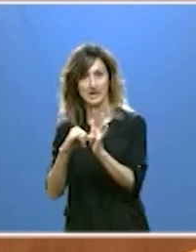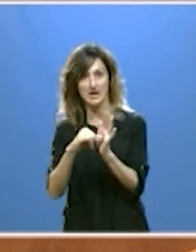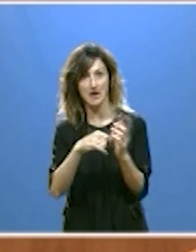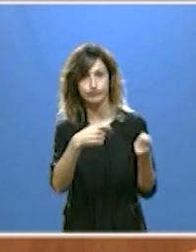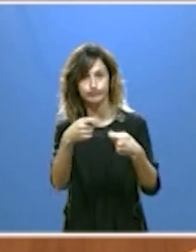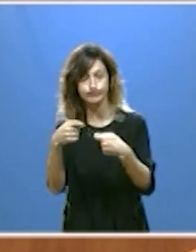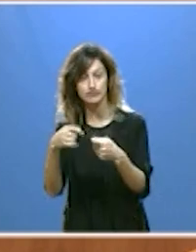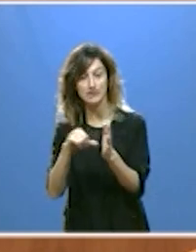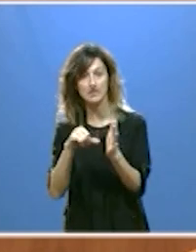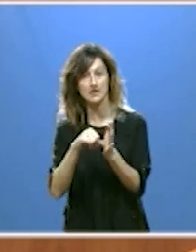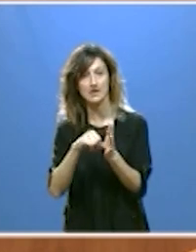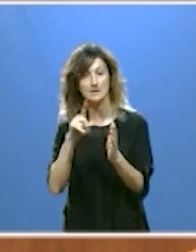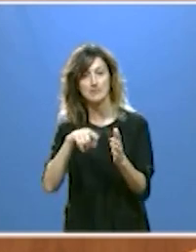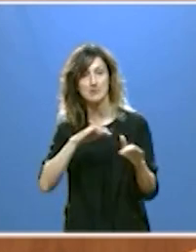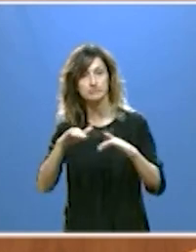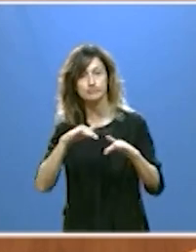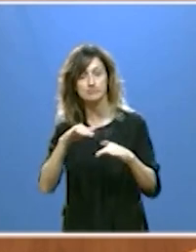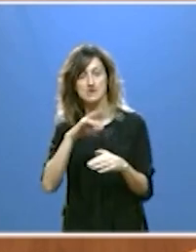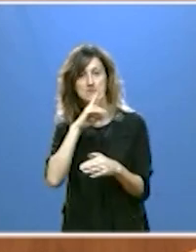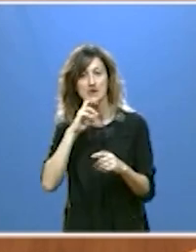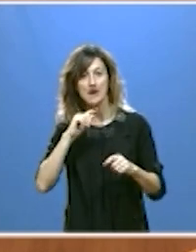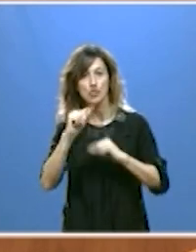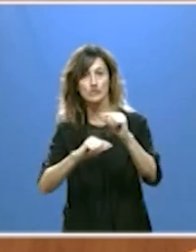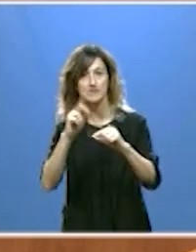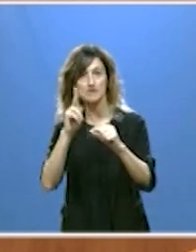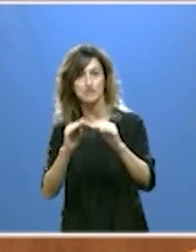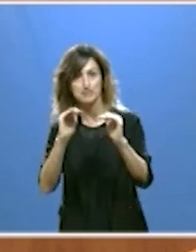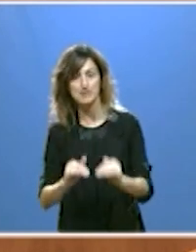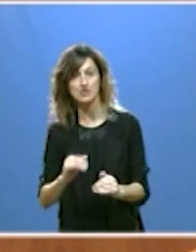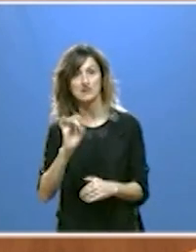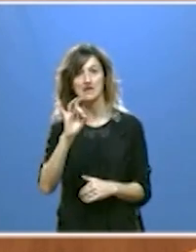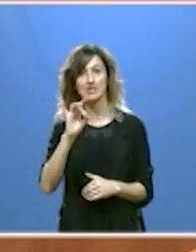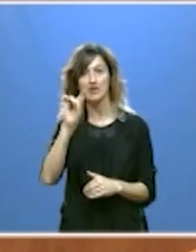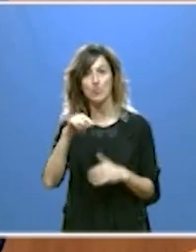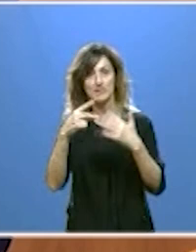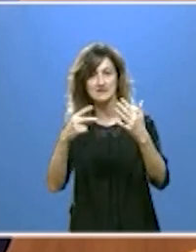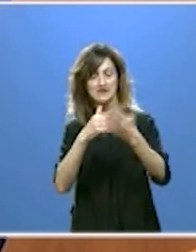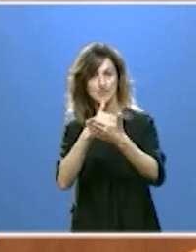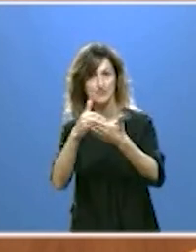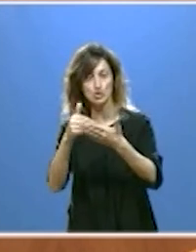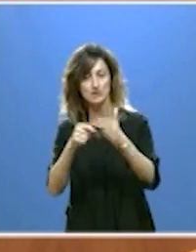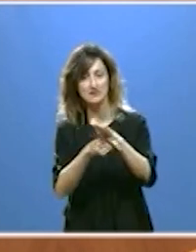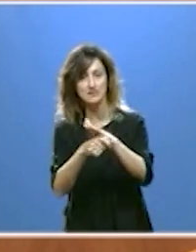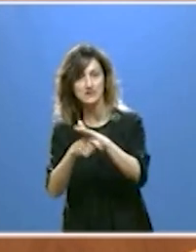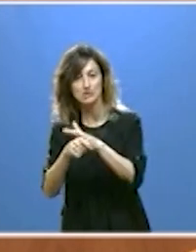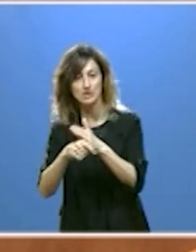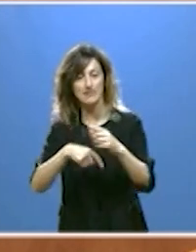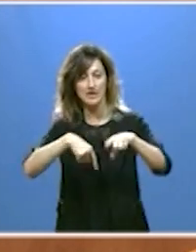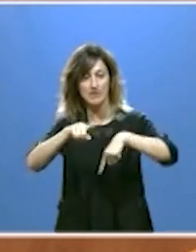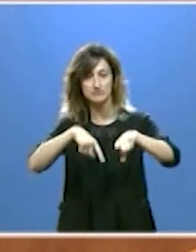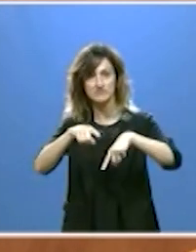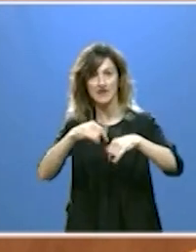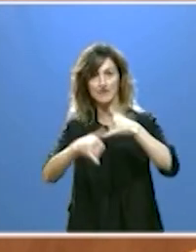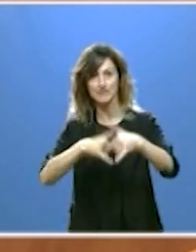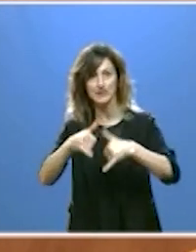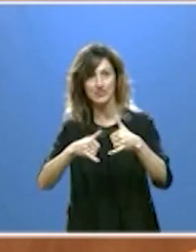con una movilidad más obtenible tengo que recordar que son 15,7 millones en inversiones de carriles bici entre